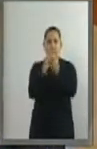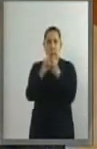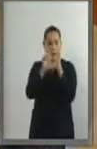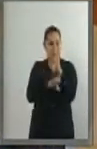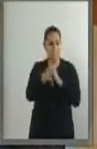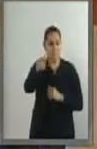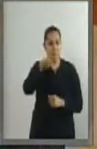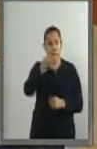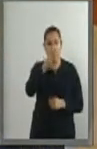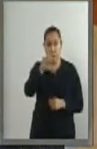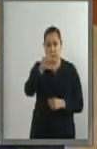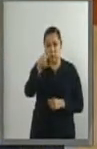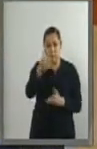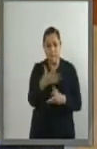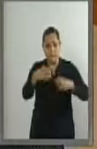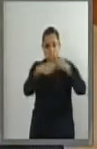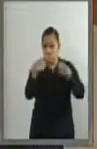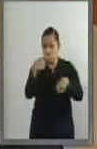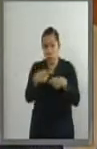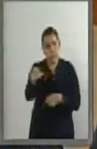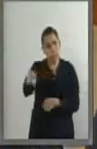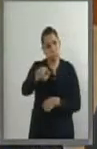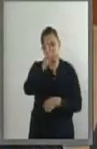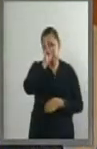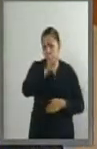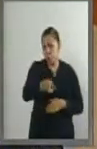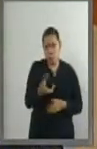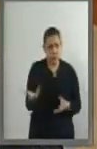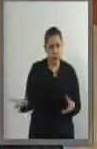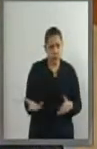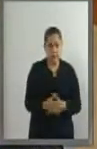Nosotros tenemos que caminar por